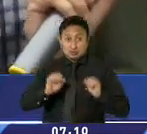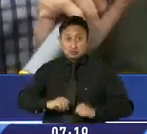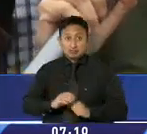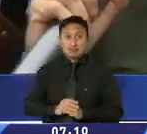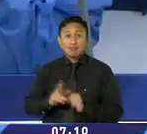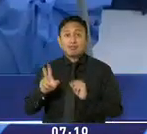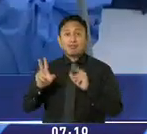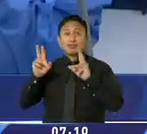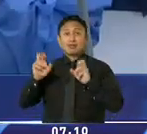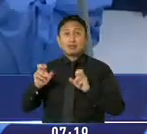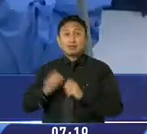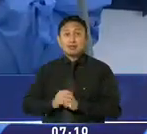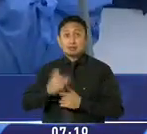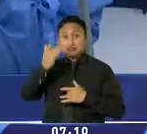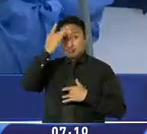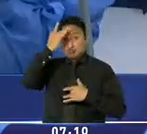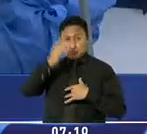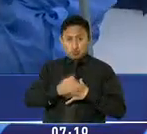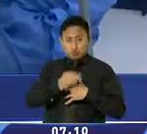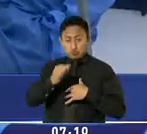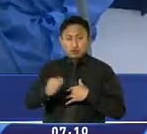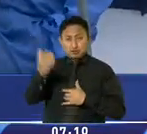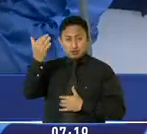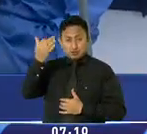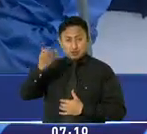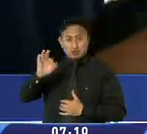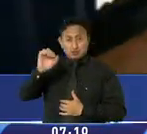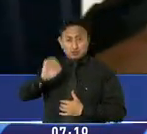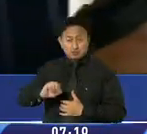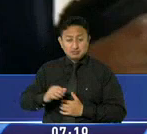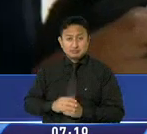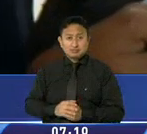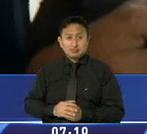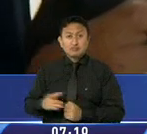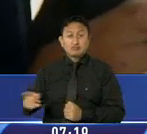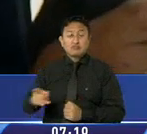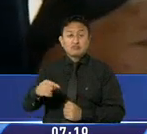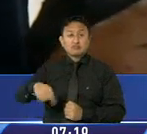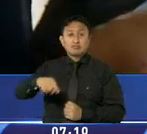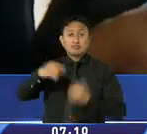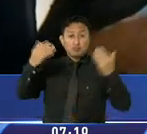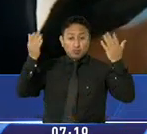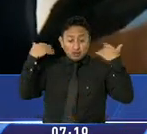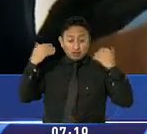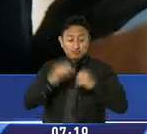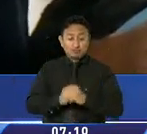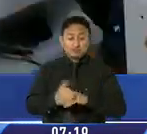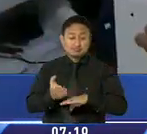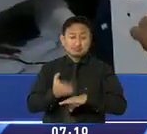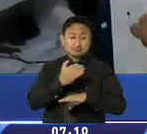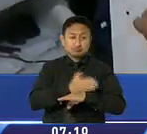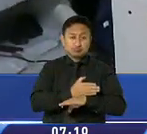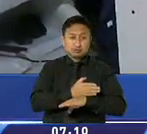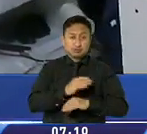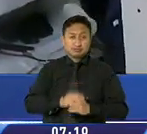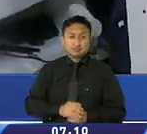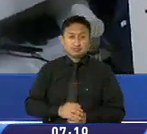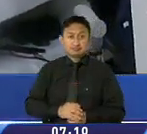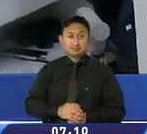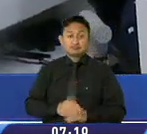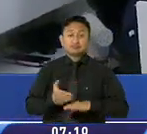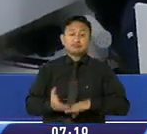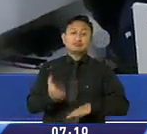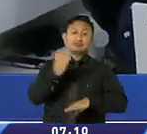abordó el tema de los casos COVID-19 que se han registrado en el puerto principal durante las últimas semanas. En la semana